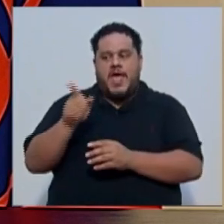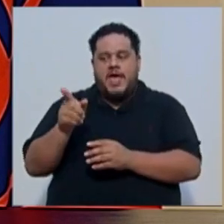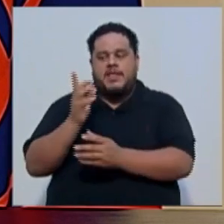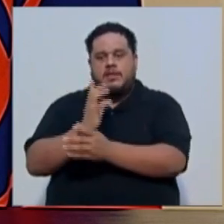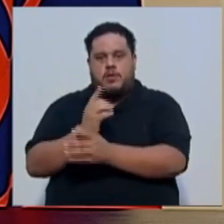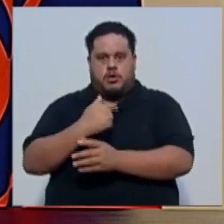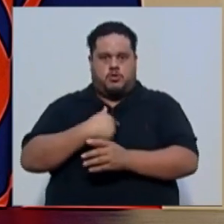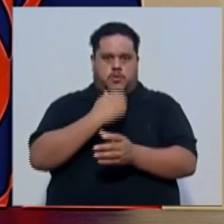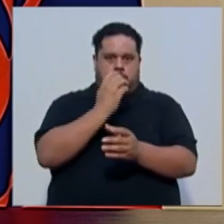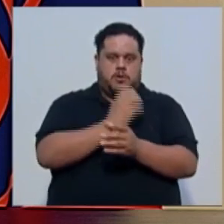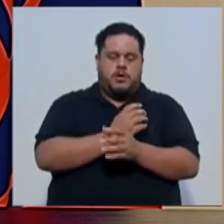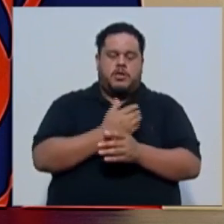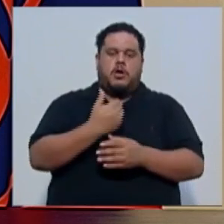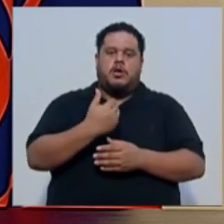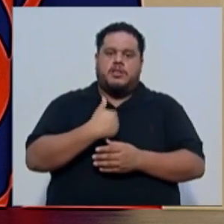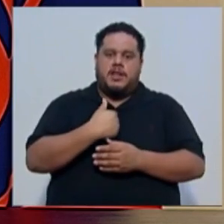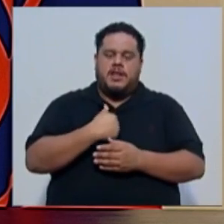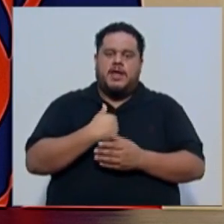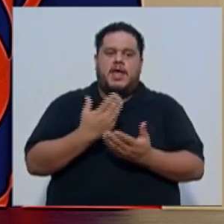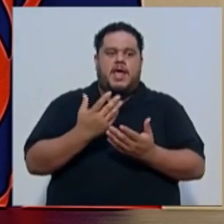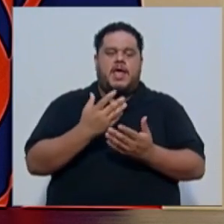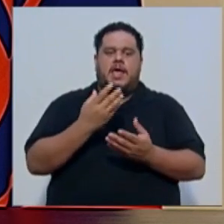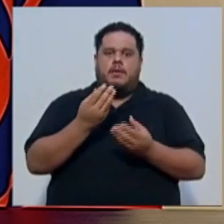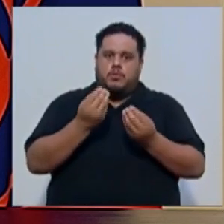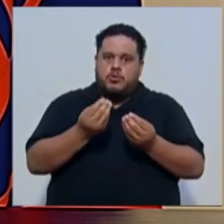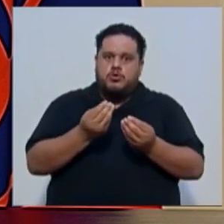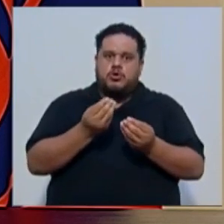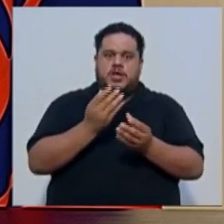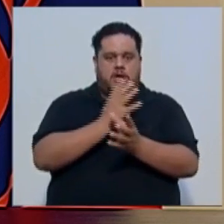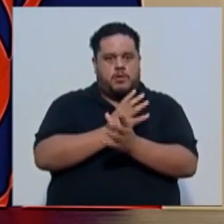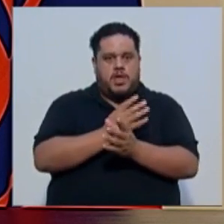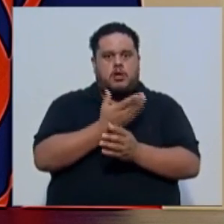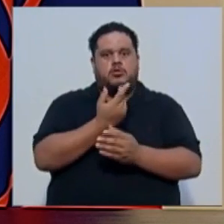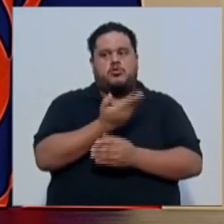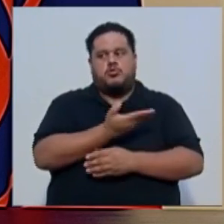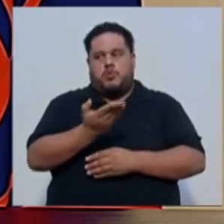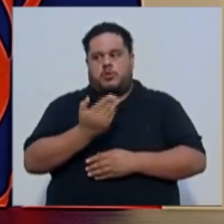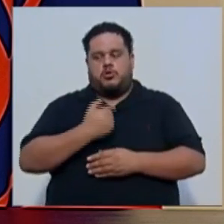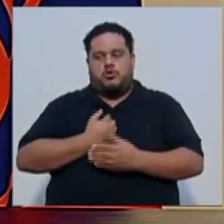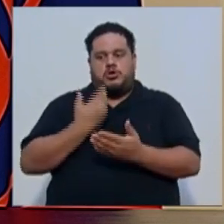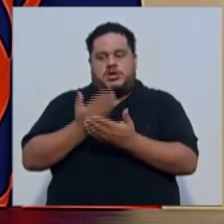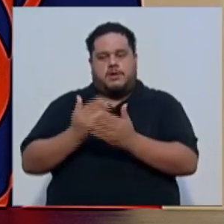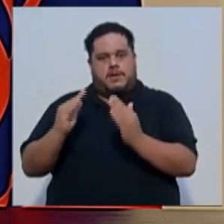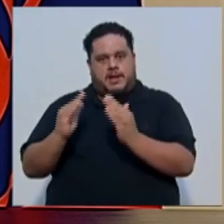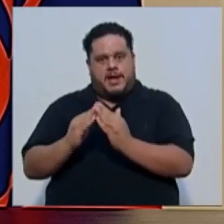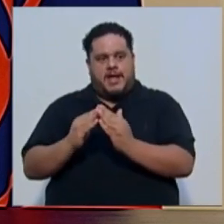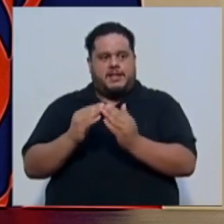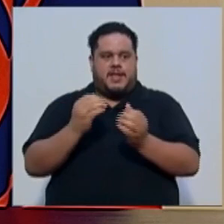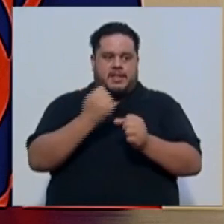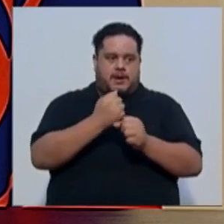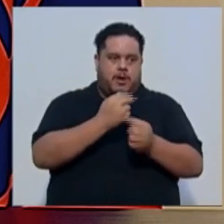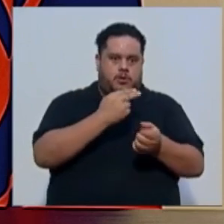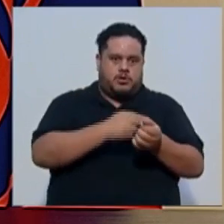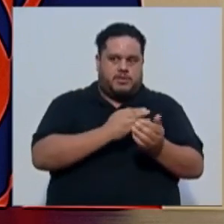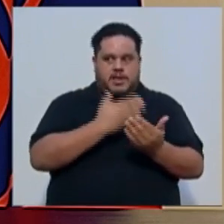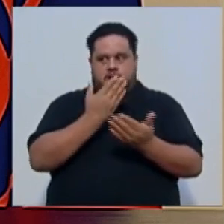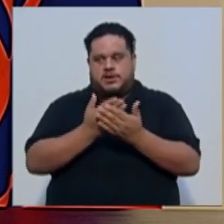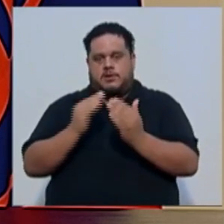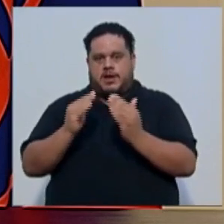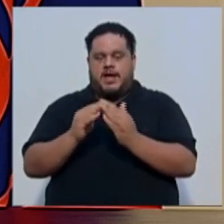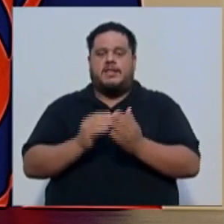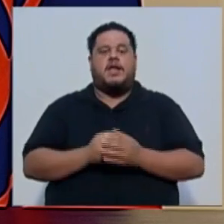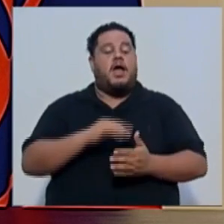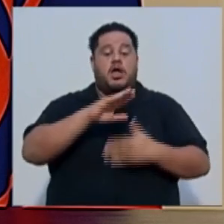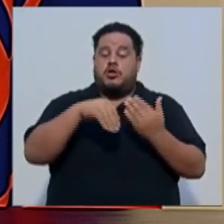de tener nuestros cuidados cuando regreso del hospital y sé que cada una de las mamás que trabaja en los servicios de emergencias lo